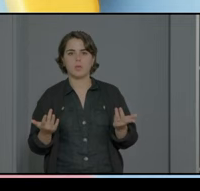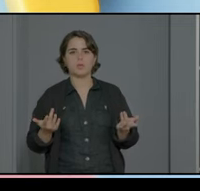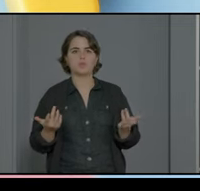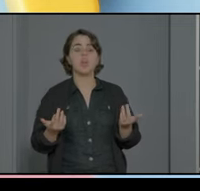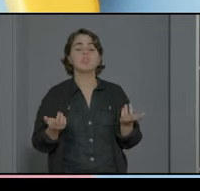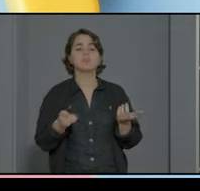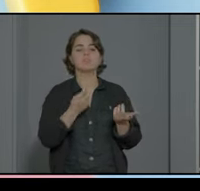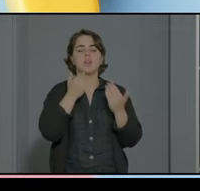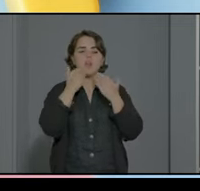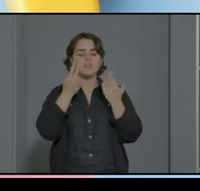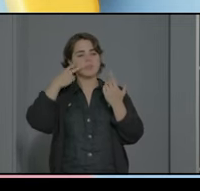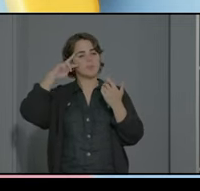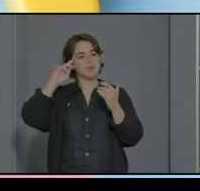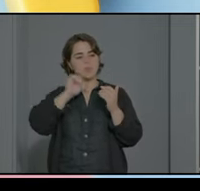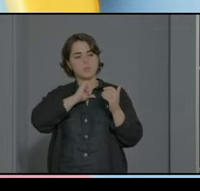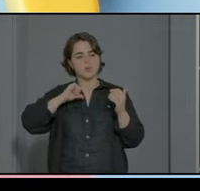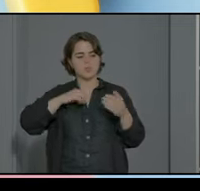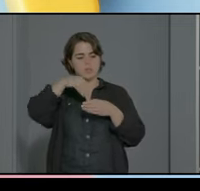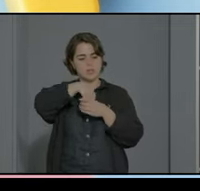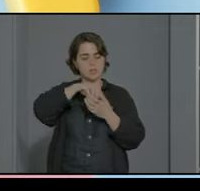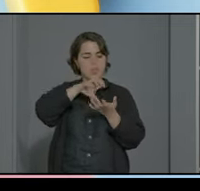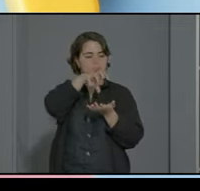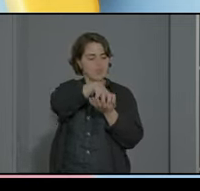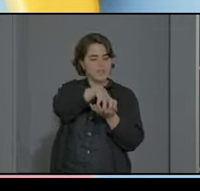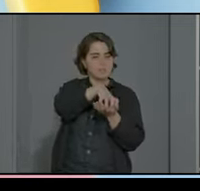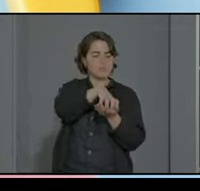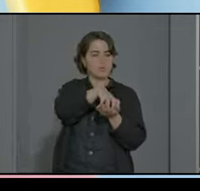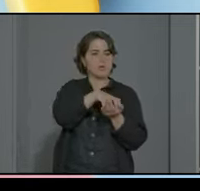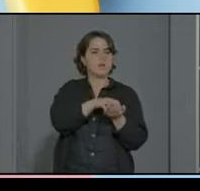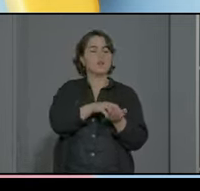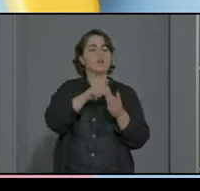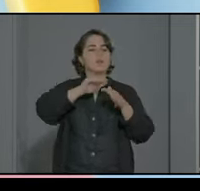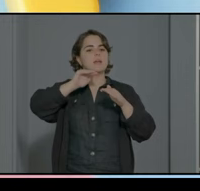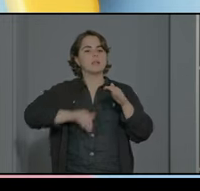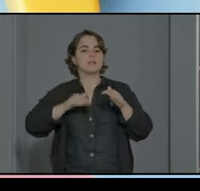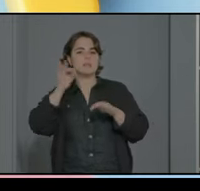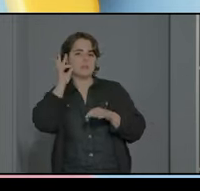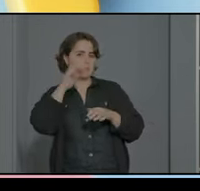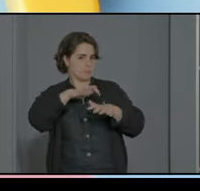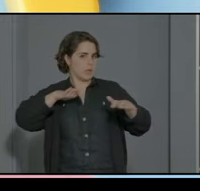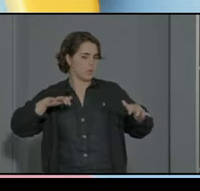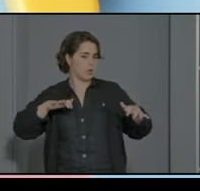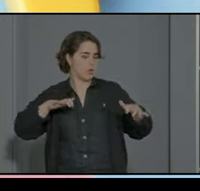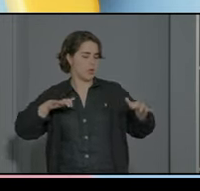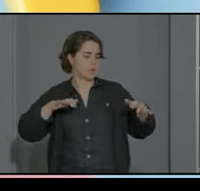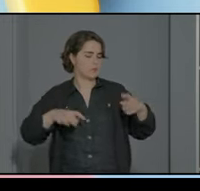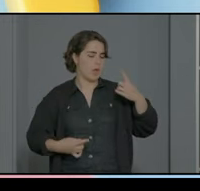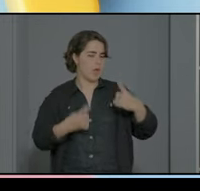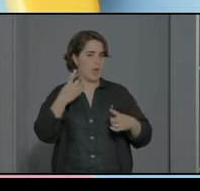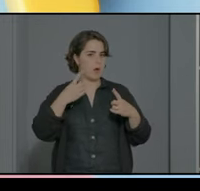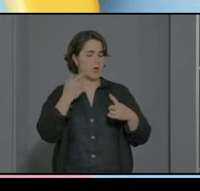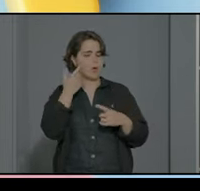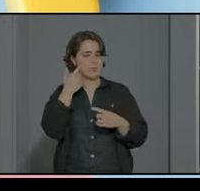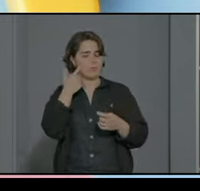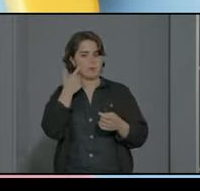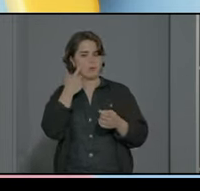en nuestra experiencia personal en el centro todas las niñas la mayoría de niñas que tenemos con TEA algunas ellas especialmente muestran